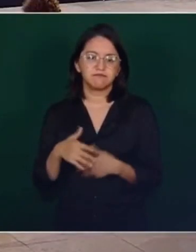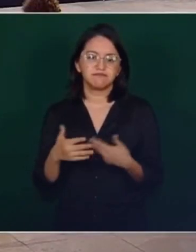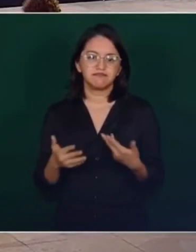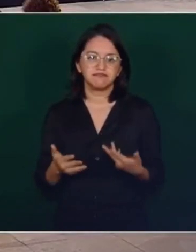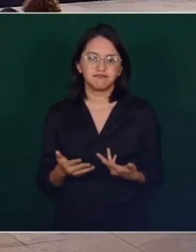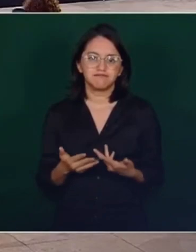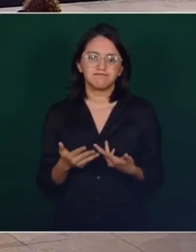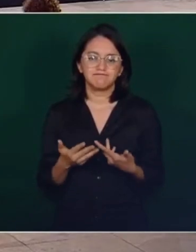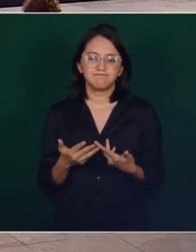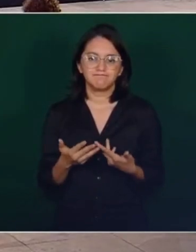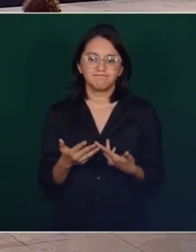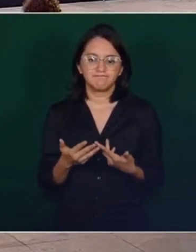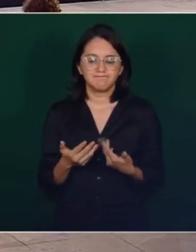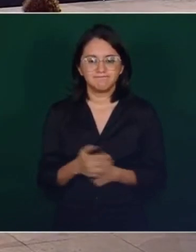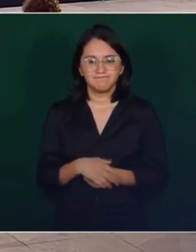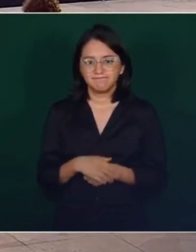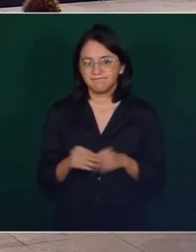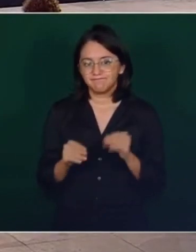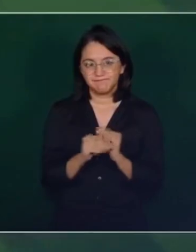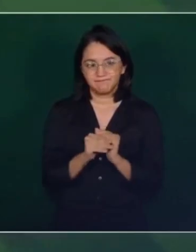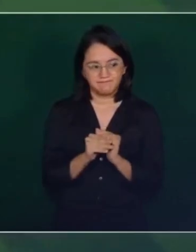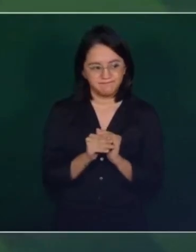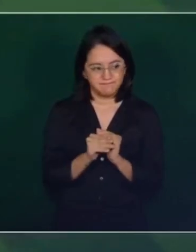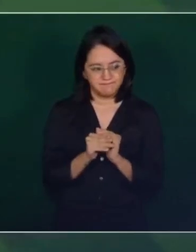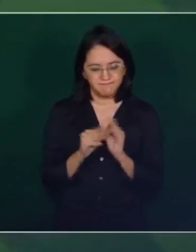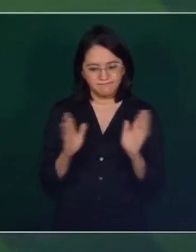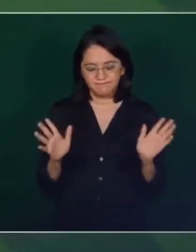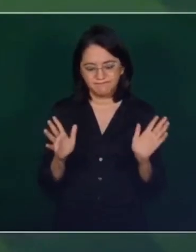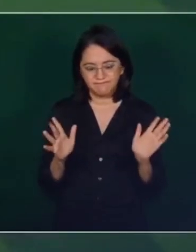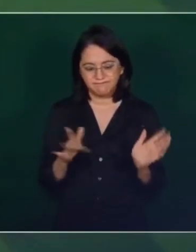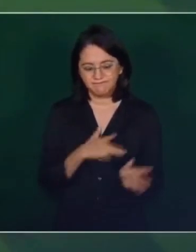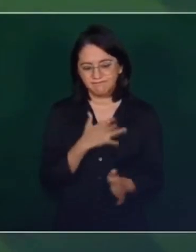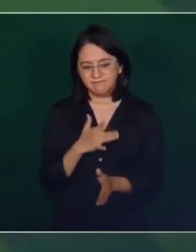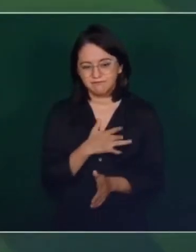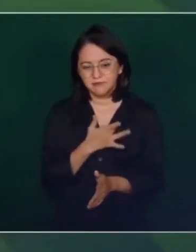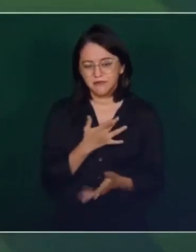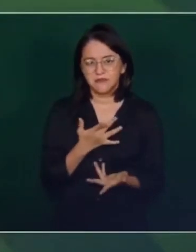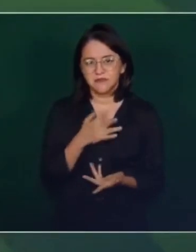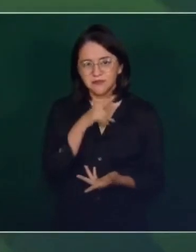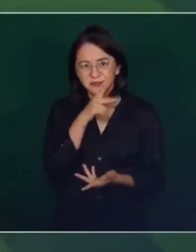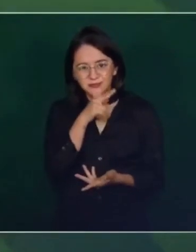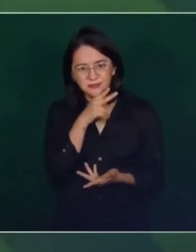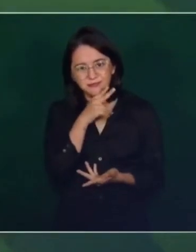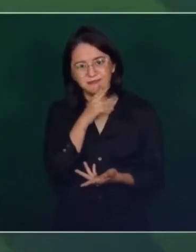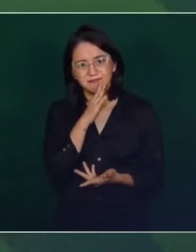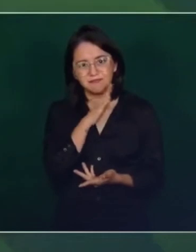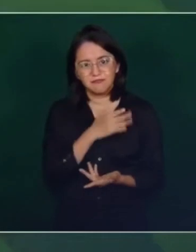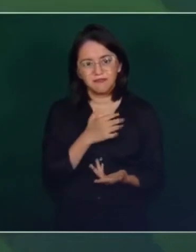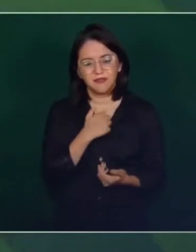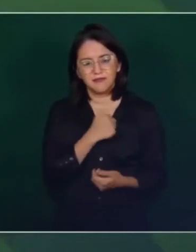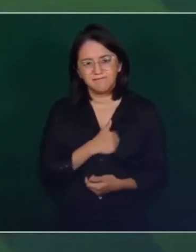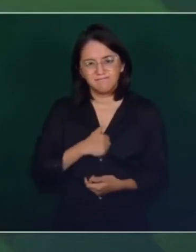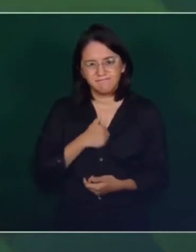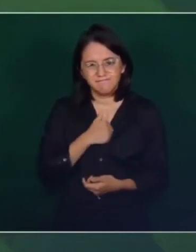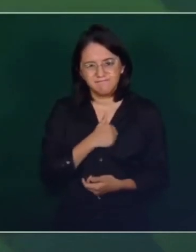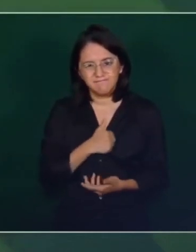es lógico, mucha inquietud, preocupación y queremos informar